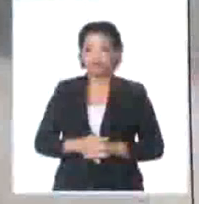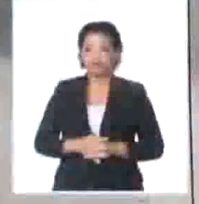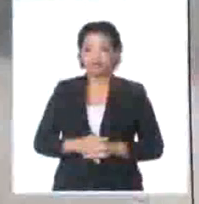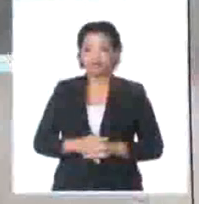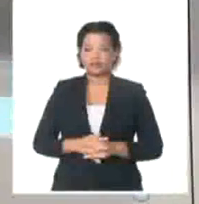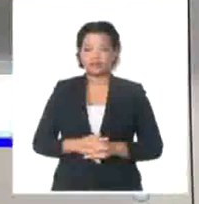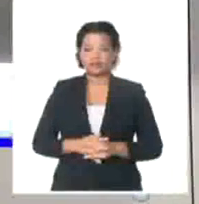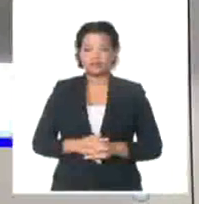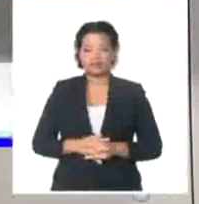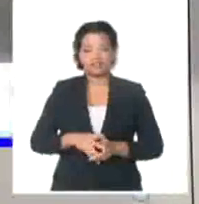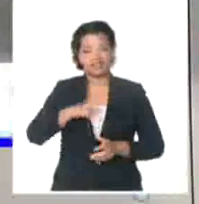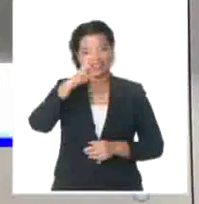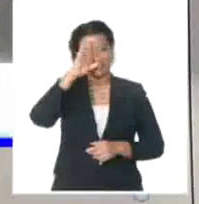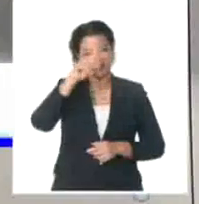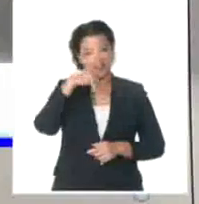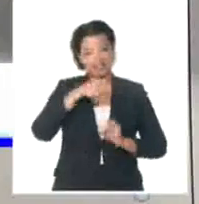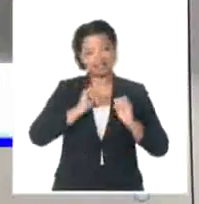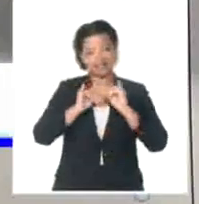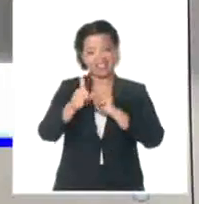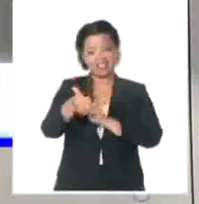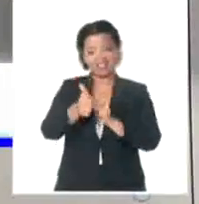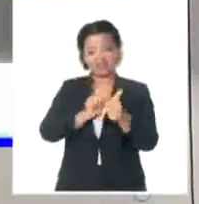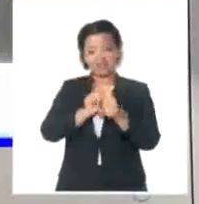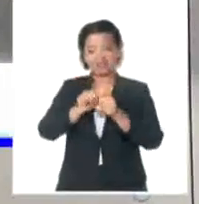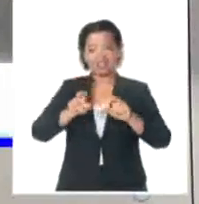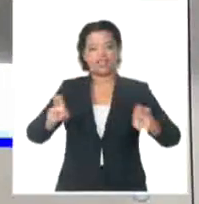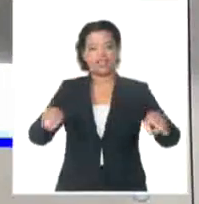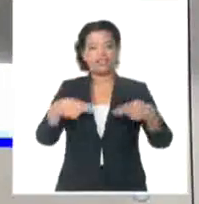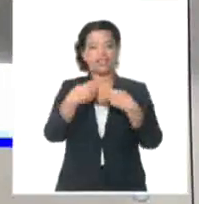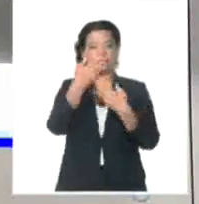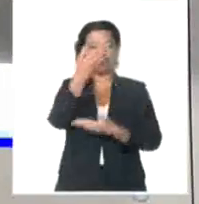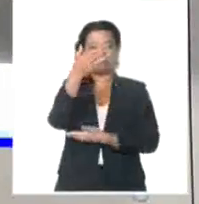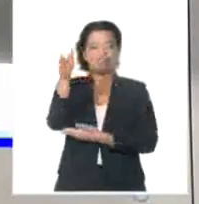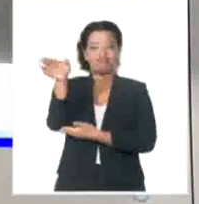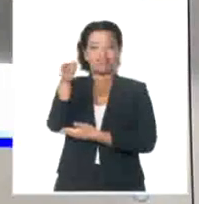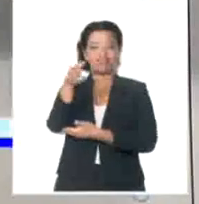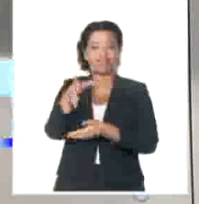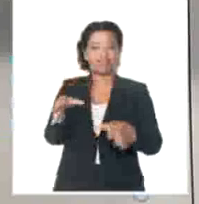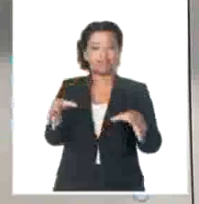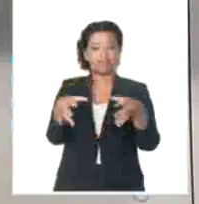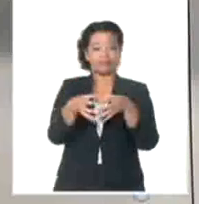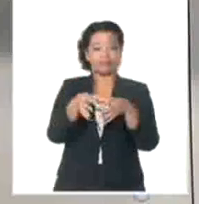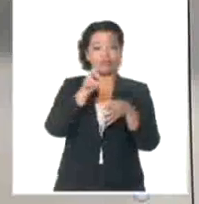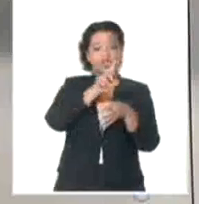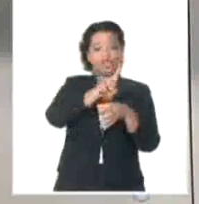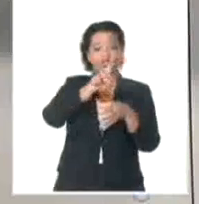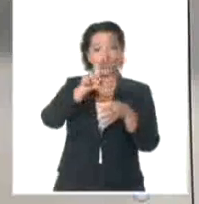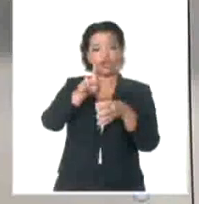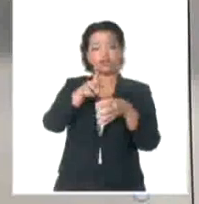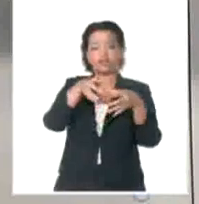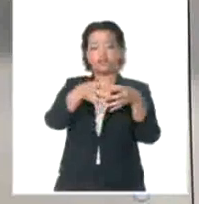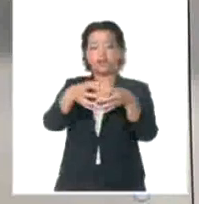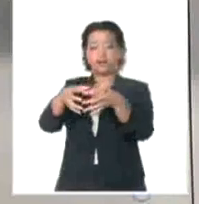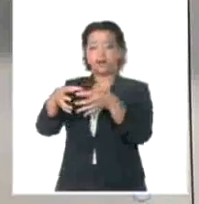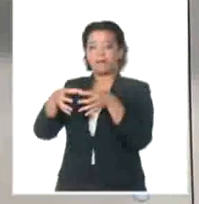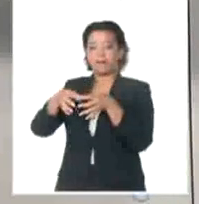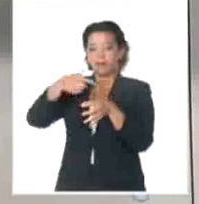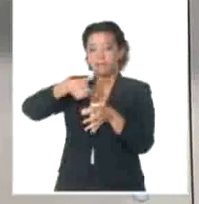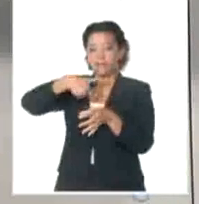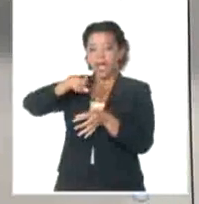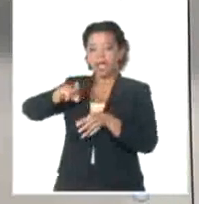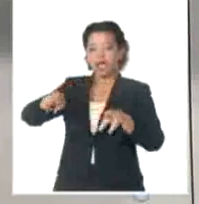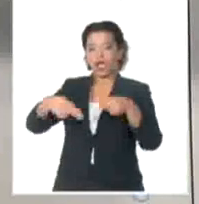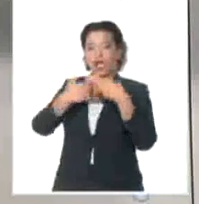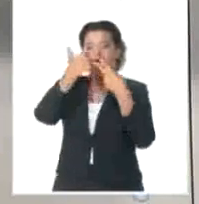Hola, vamos a los deportes. El acto de izamiento de las banderas correspondientes a los 11 delegaciones que competirán en los Quintos Juegos del Alba